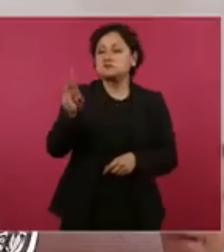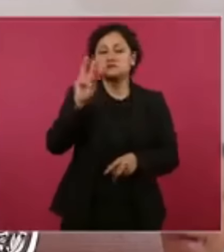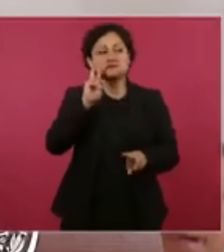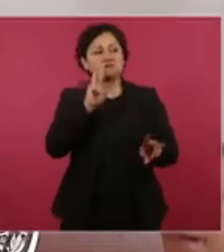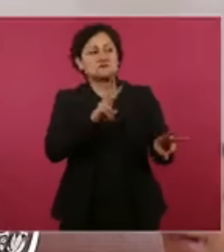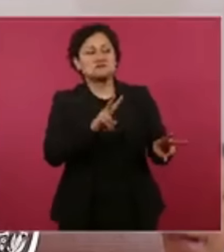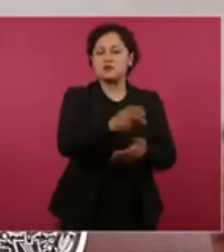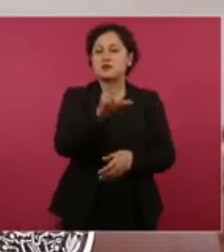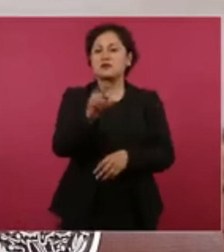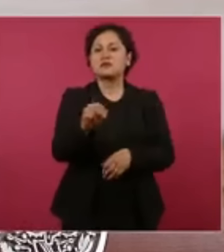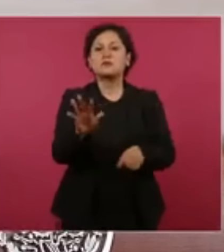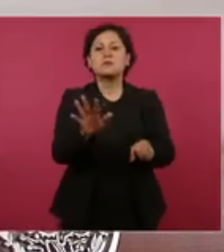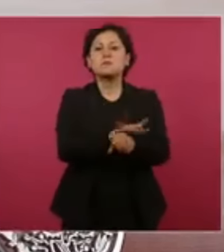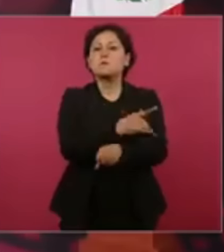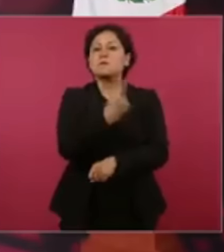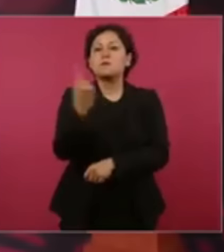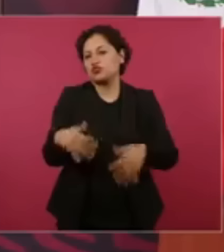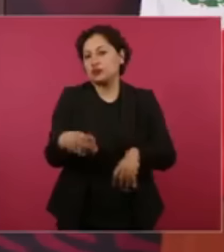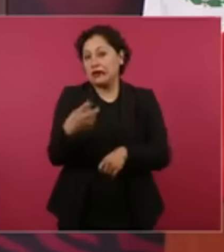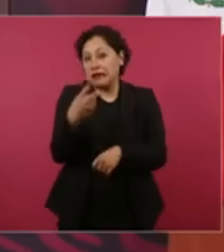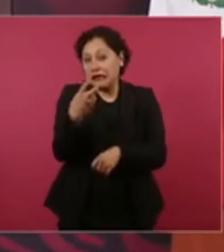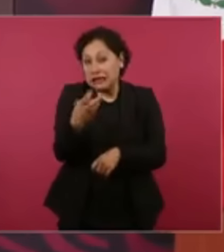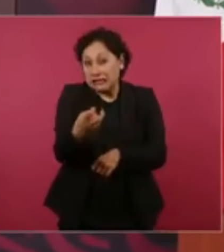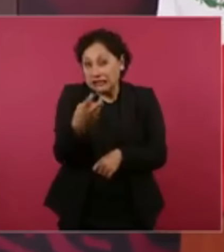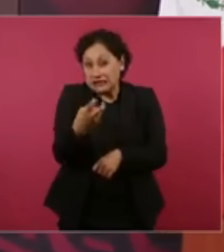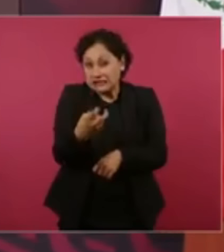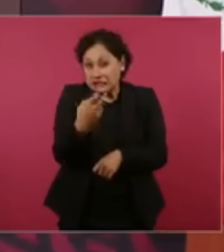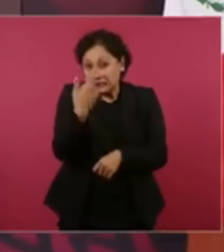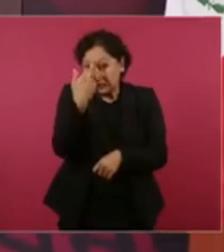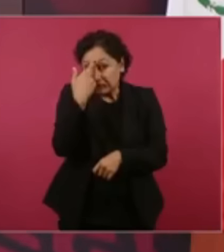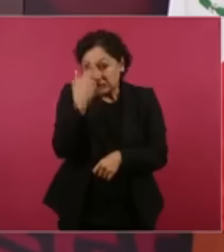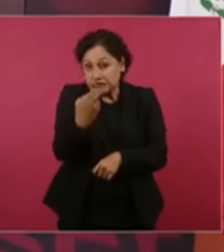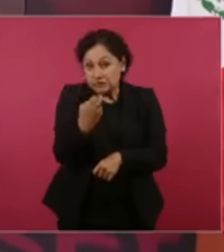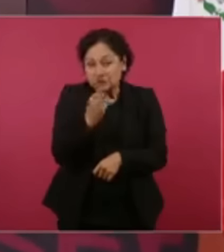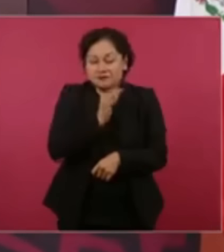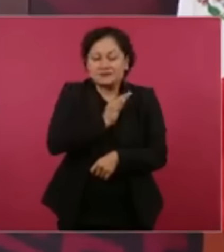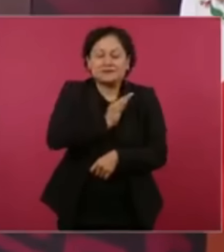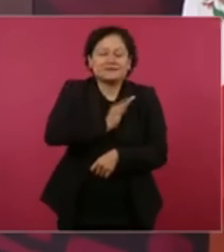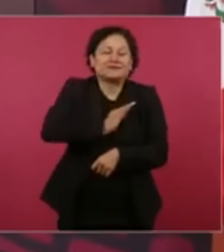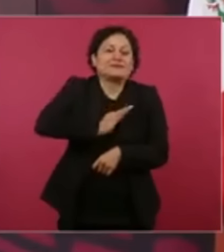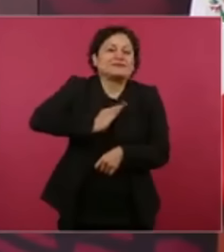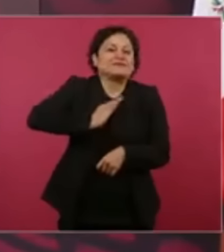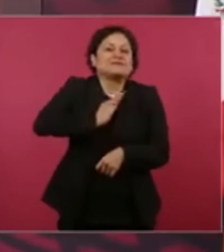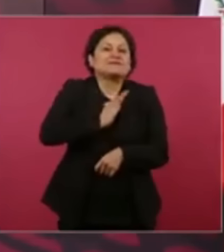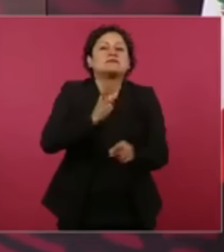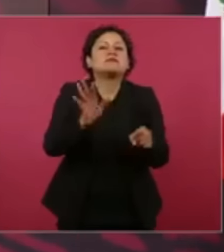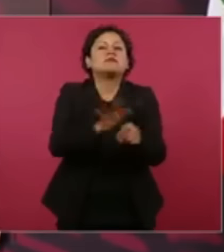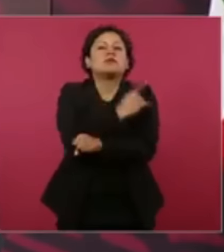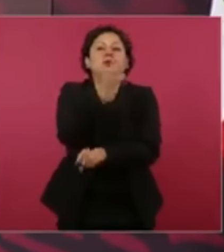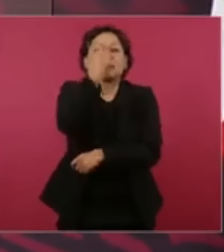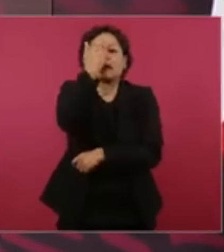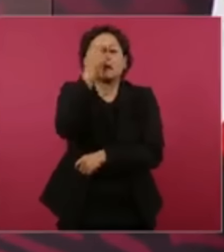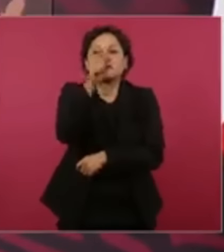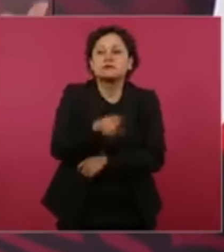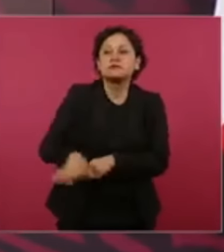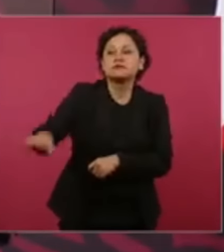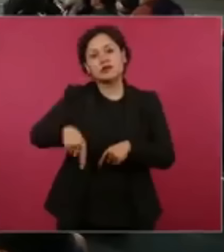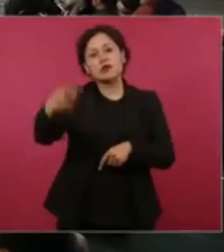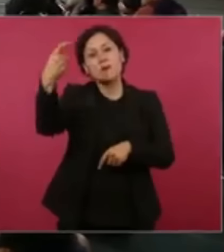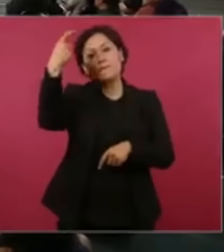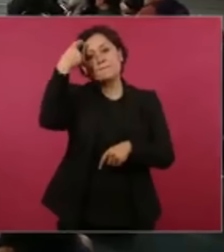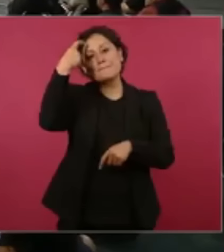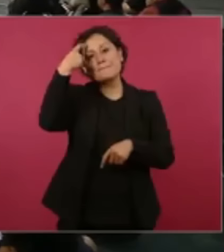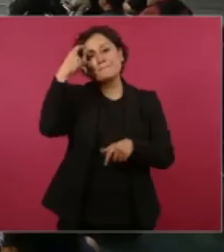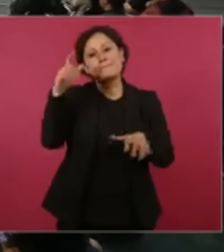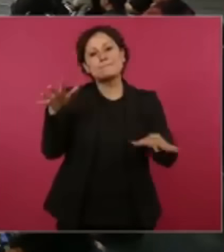favorece. ¿Por qué? Y eso lo tenemos que celebrar. Porque ha habido un despertar ciudadano, un cambio de mentalidad en el pueblo de